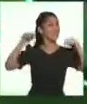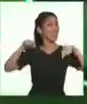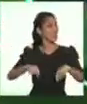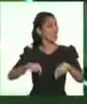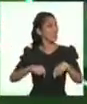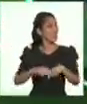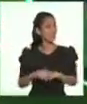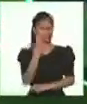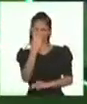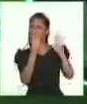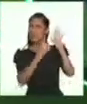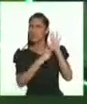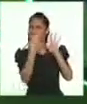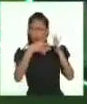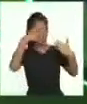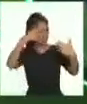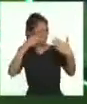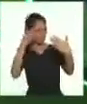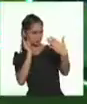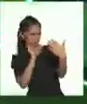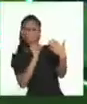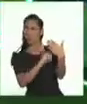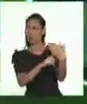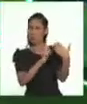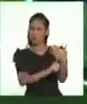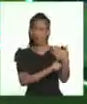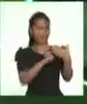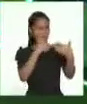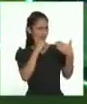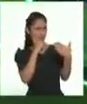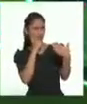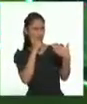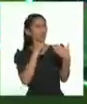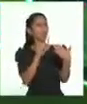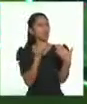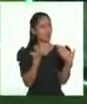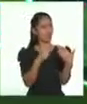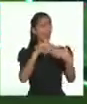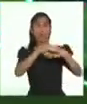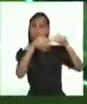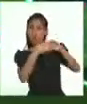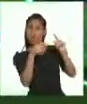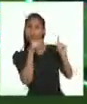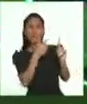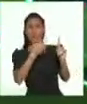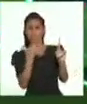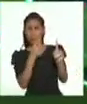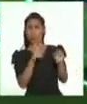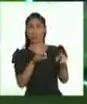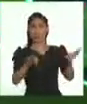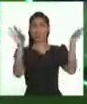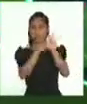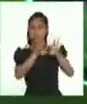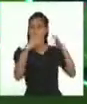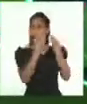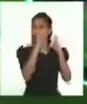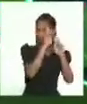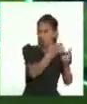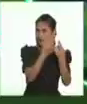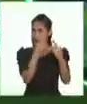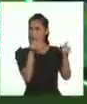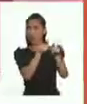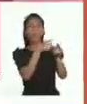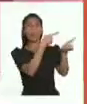En esta ocasión, analizaremos un caso y reflexionaremos sobre la convivencia armoniosa, el respeto y la tolerancia a la